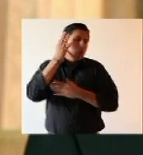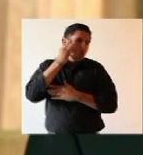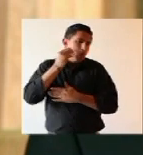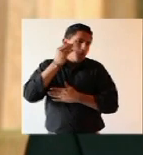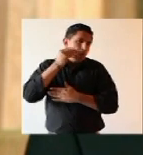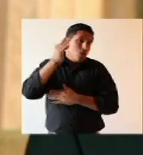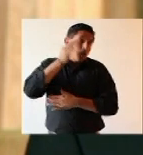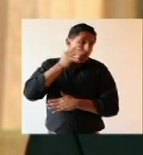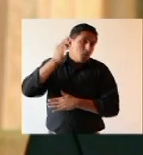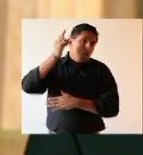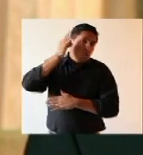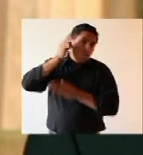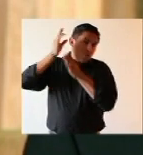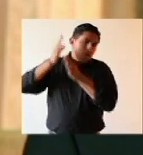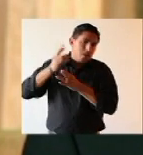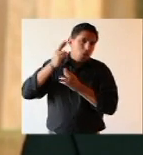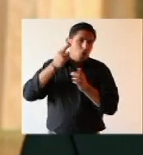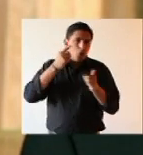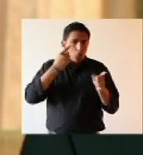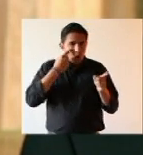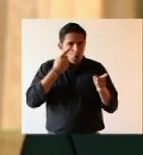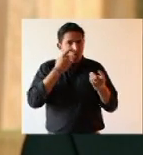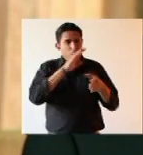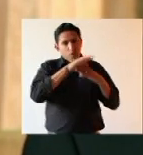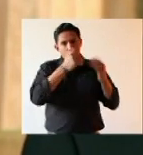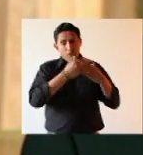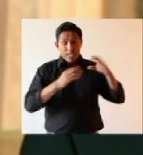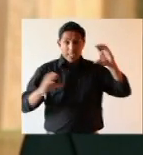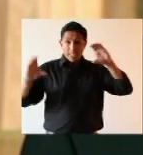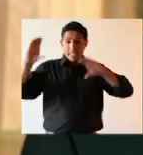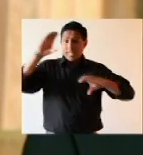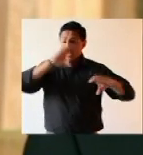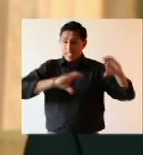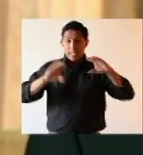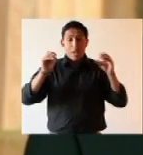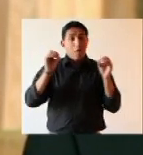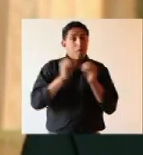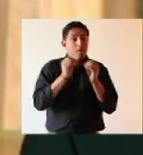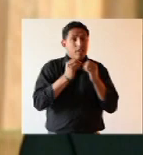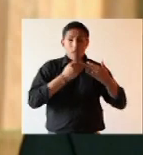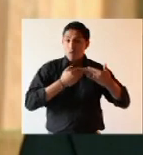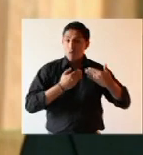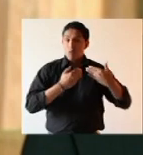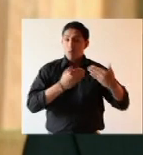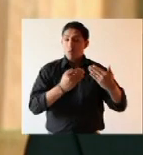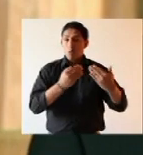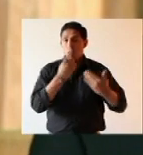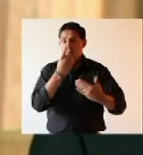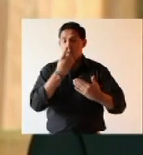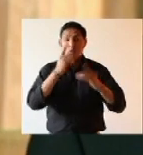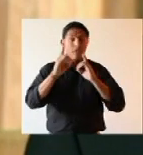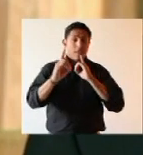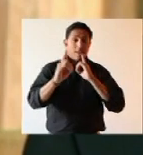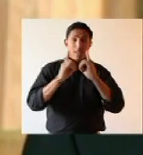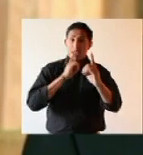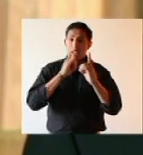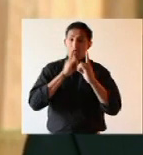pueblos sea reconocida como ciencia y se establezca un diálogo